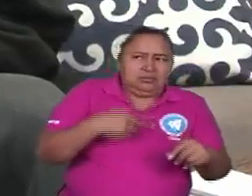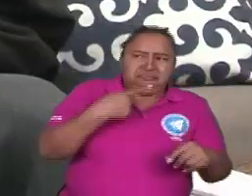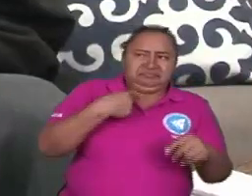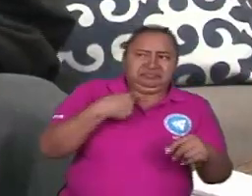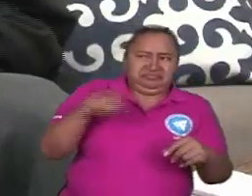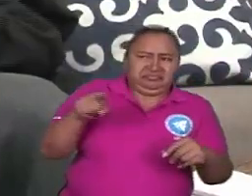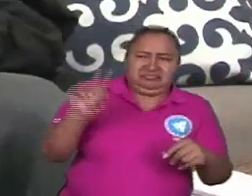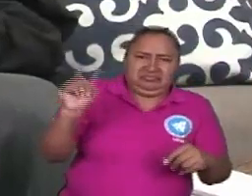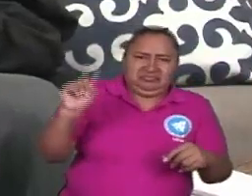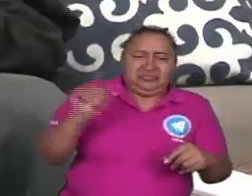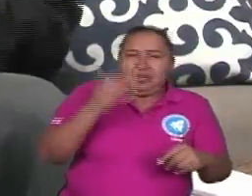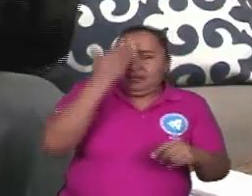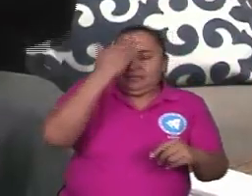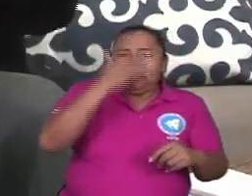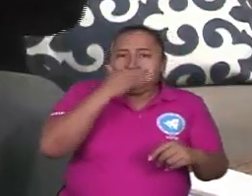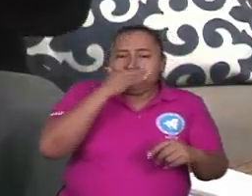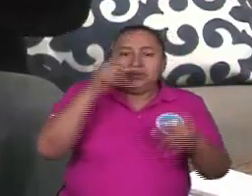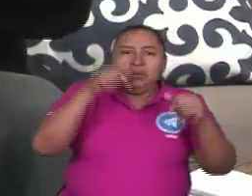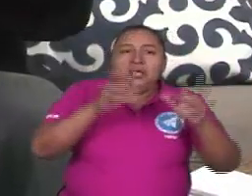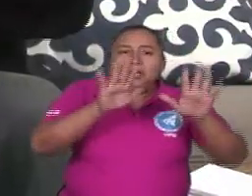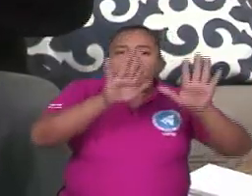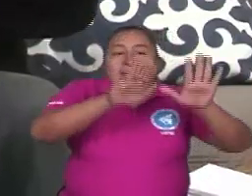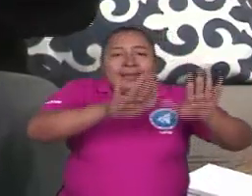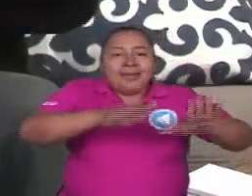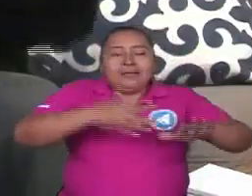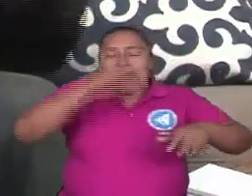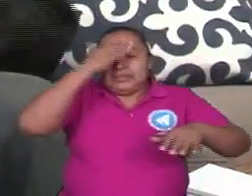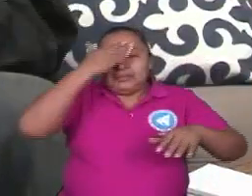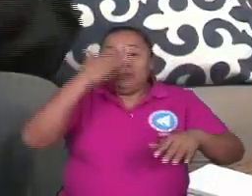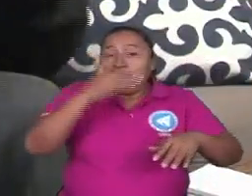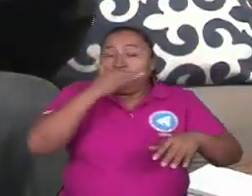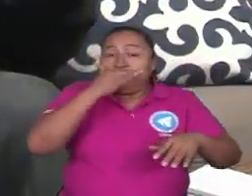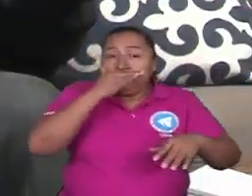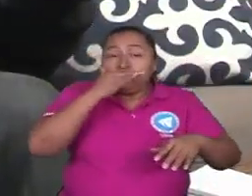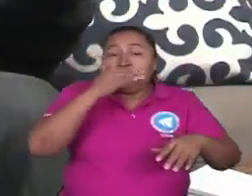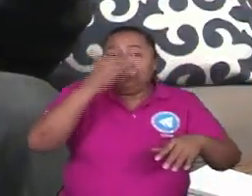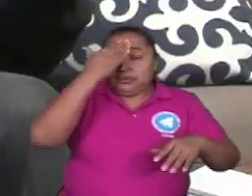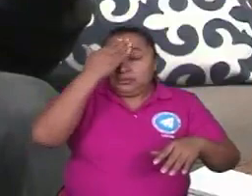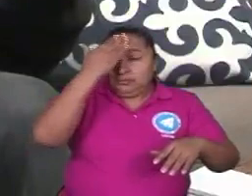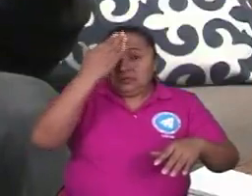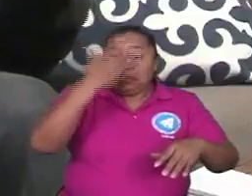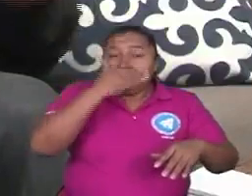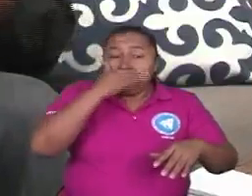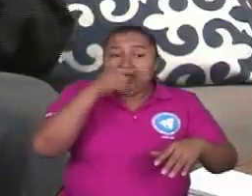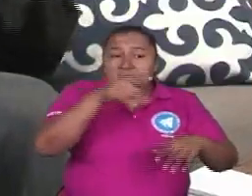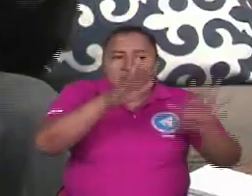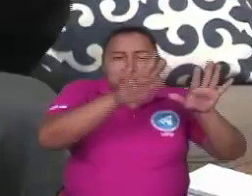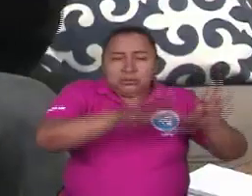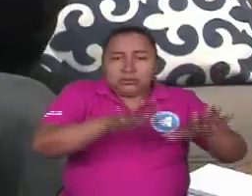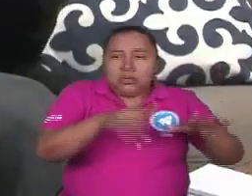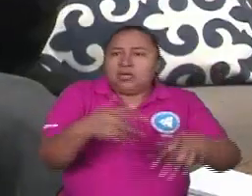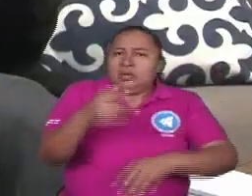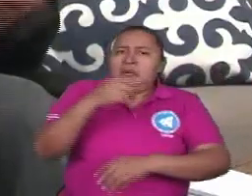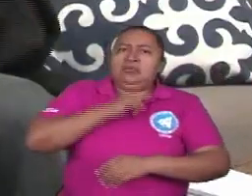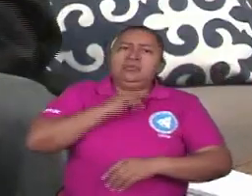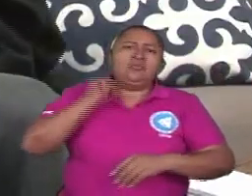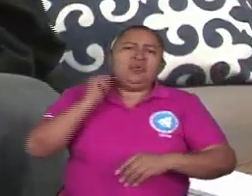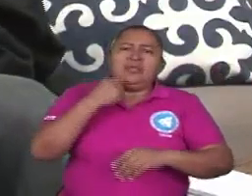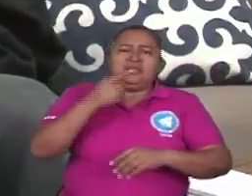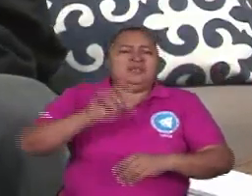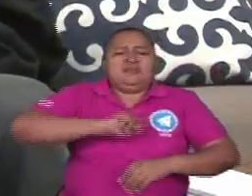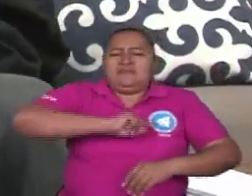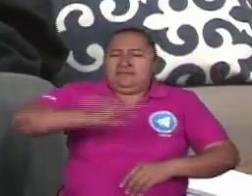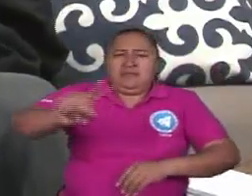pastilla y más, el frente tuvo la habilidad de calmar a la gente porque la iglesia está pidiendo a cuartelar a la policía todo el mundo sabe eso